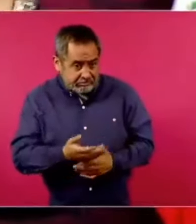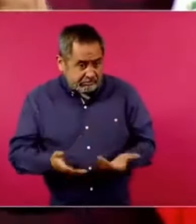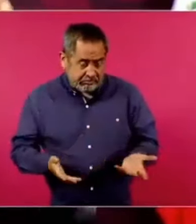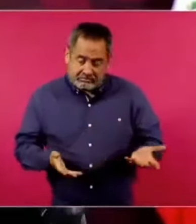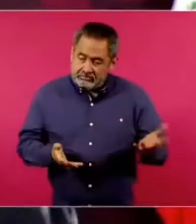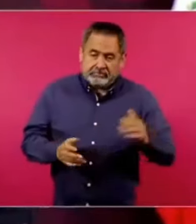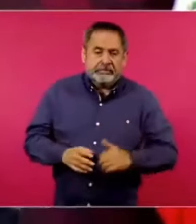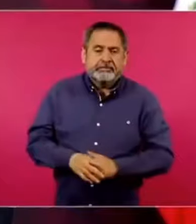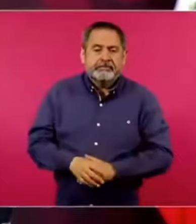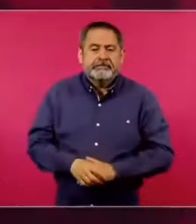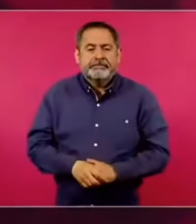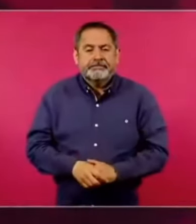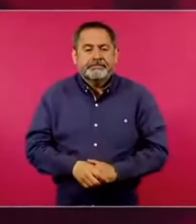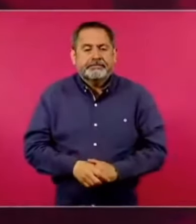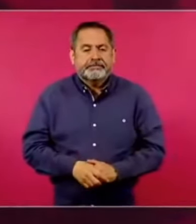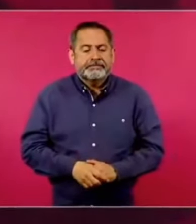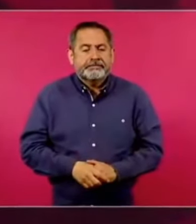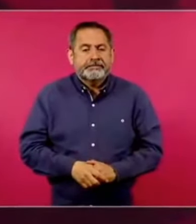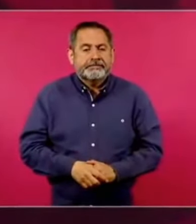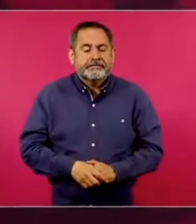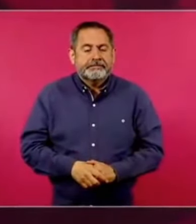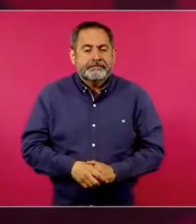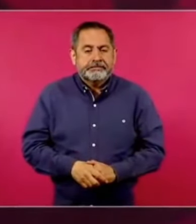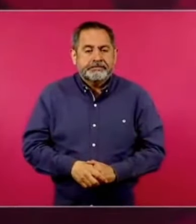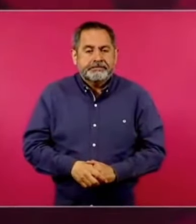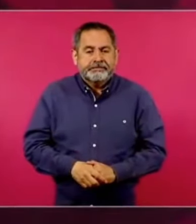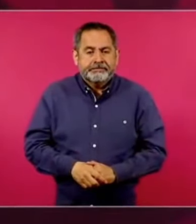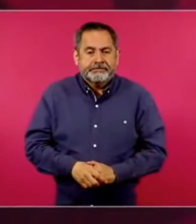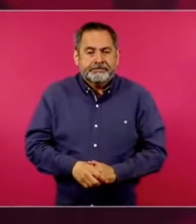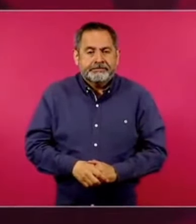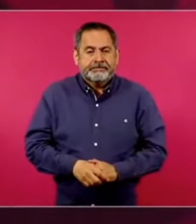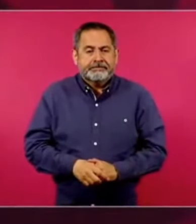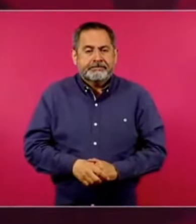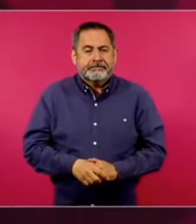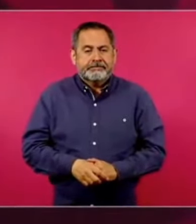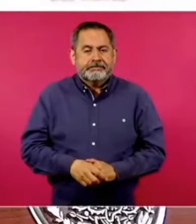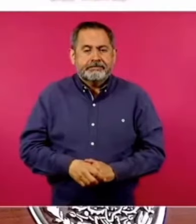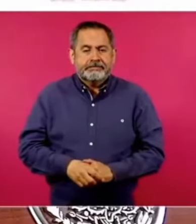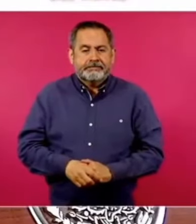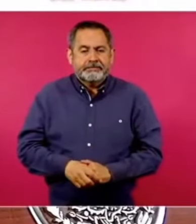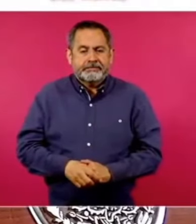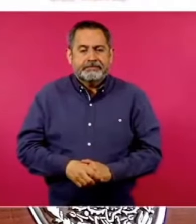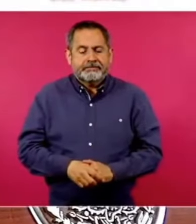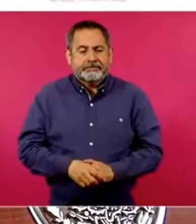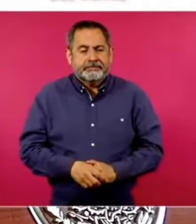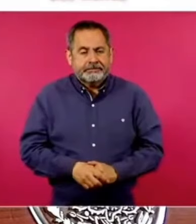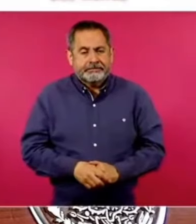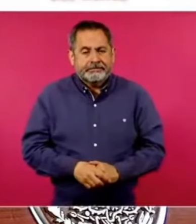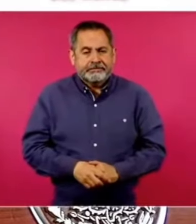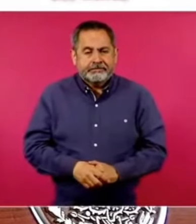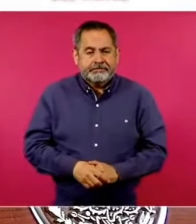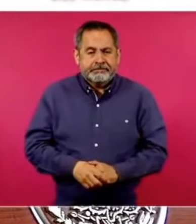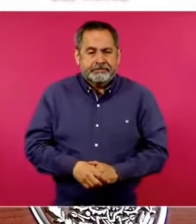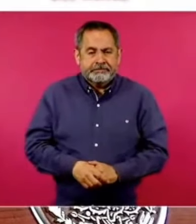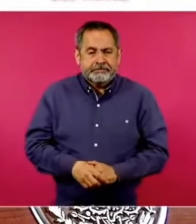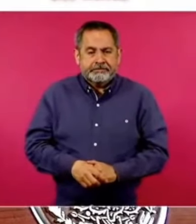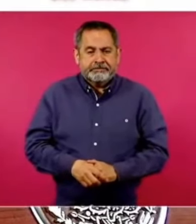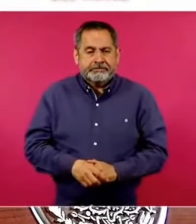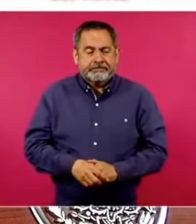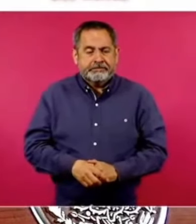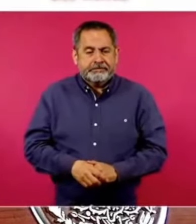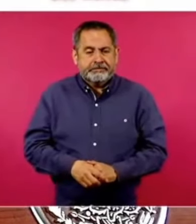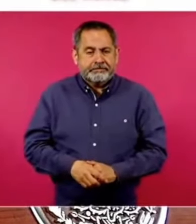con el que no tenías posibilidades